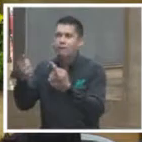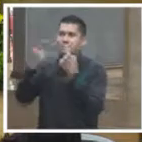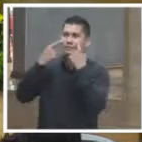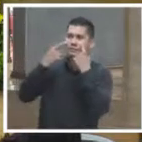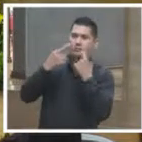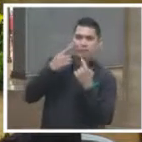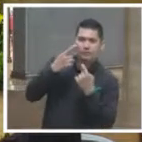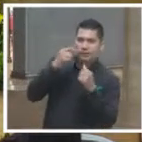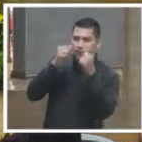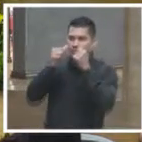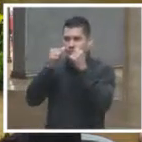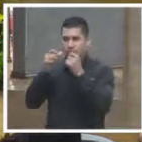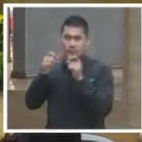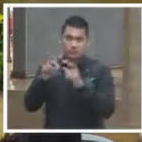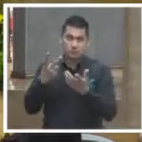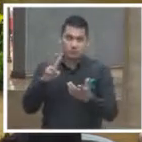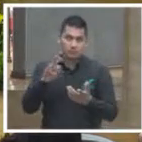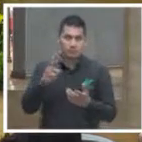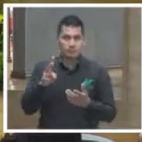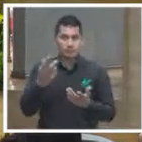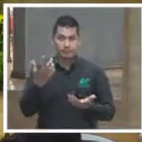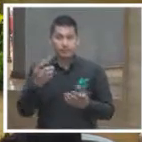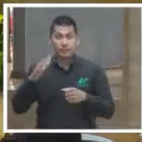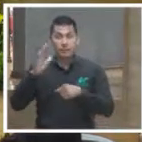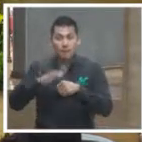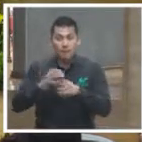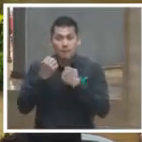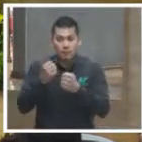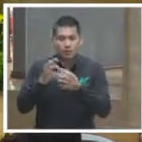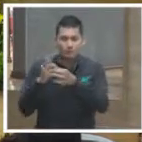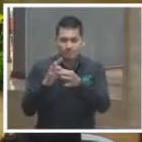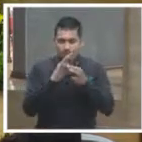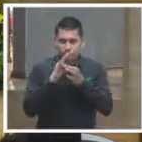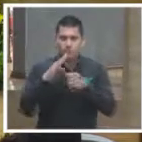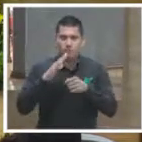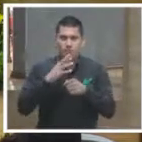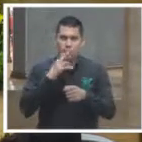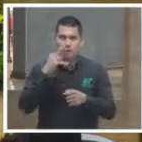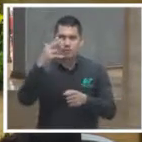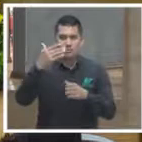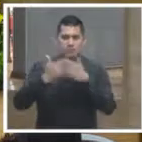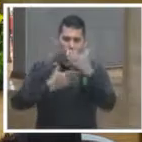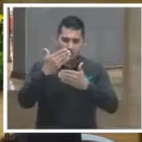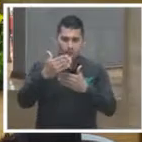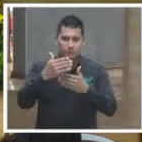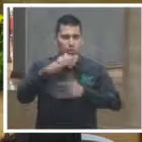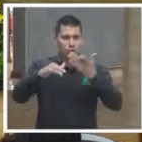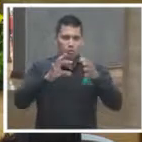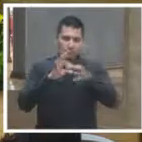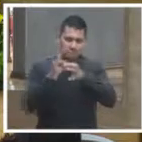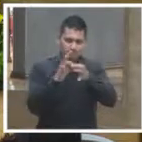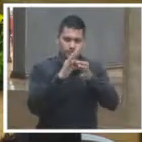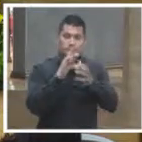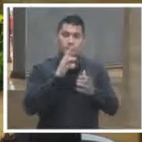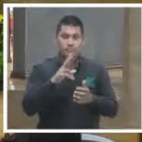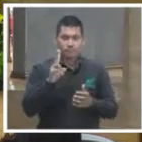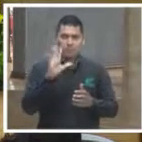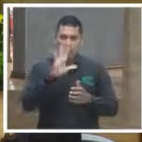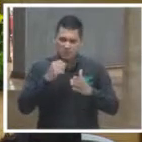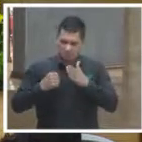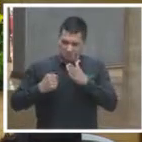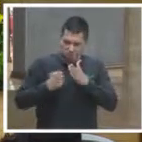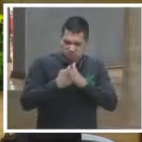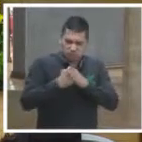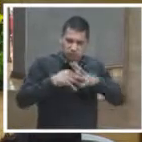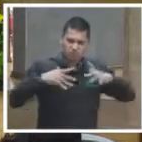construir una opinión pública mucho más sólida, mucho más fuerte y con más impacto, pues qué es lo que tenemos que aprovechar al máximo,